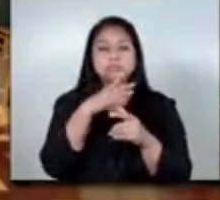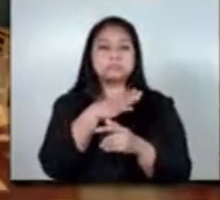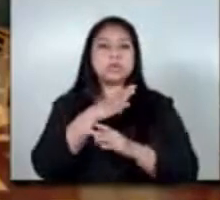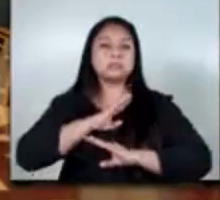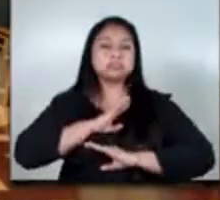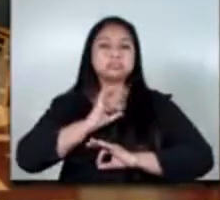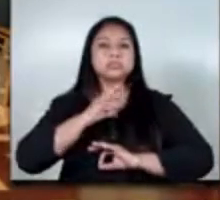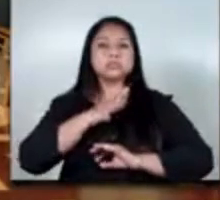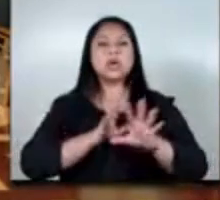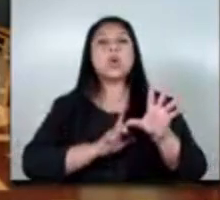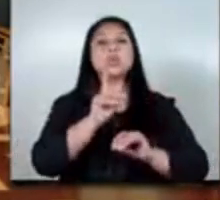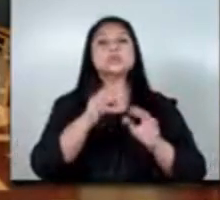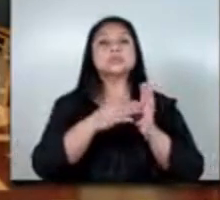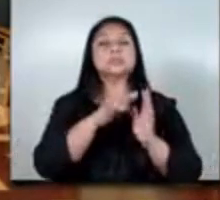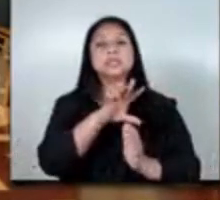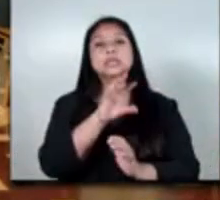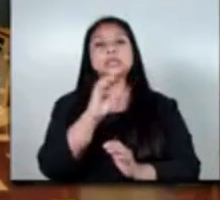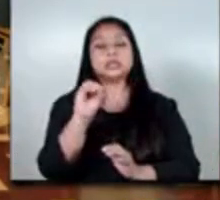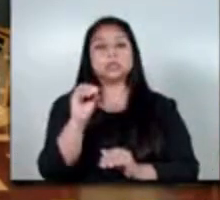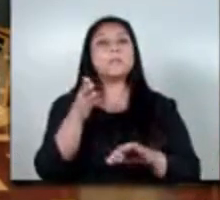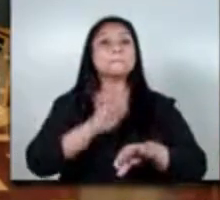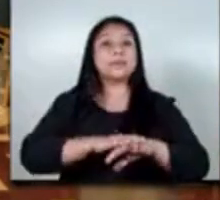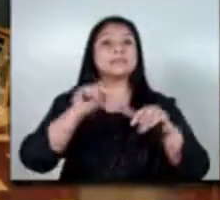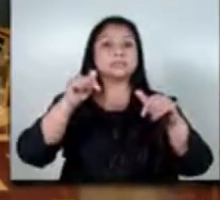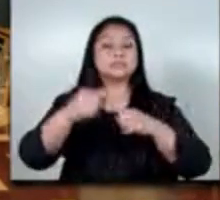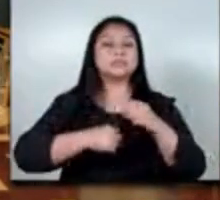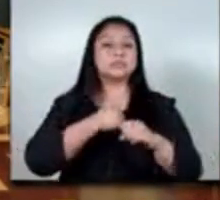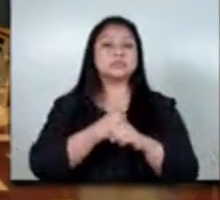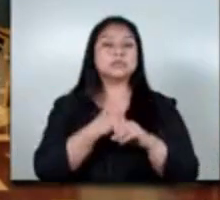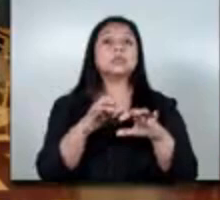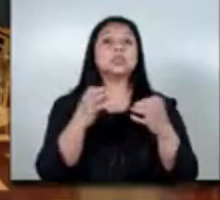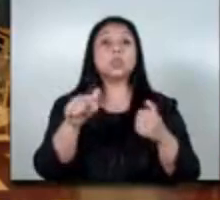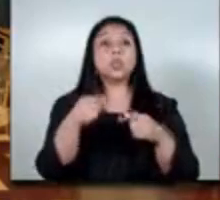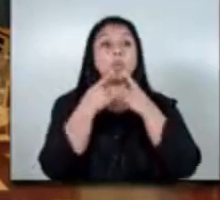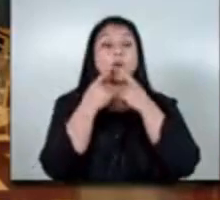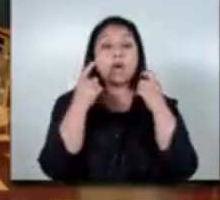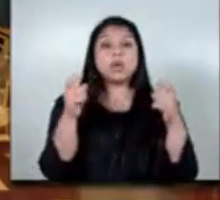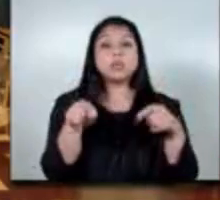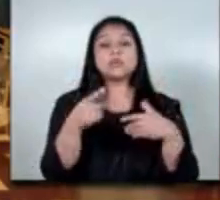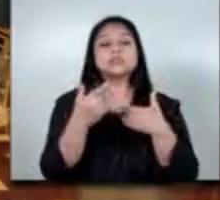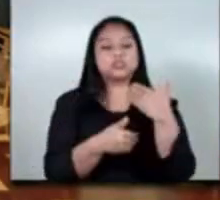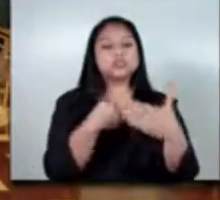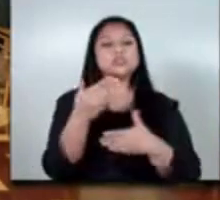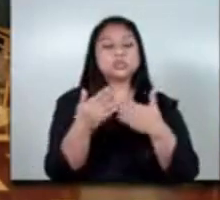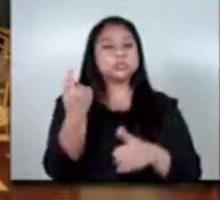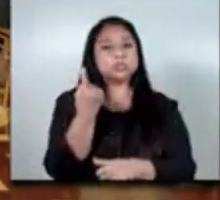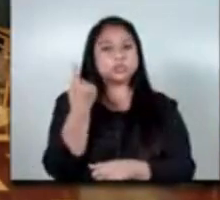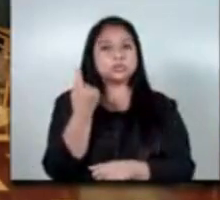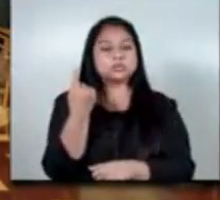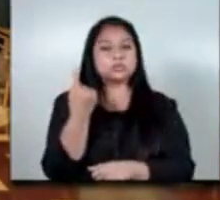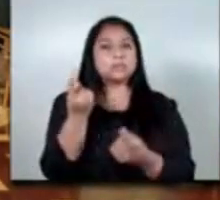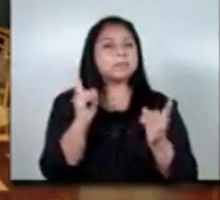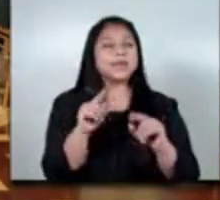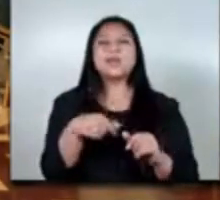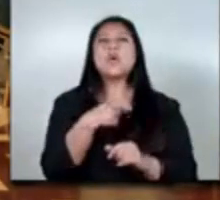11 mil quinientos más este año estos anuncios son un paso importante pero no